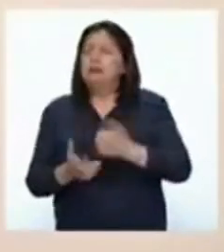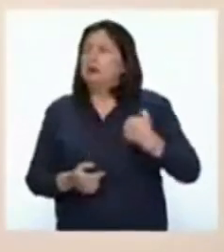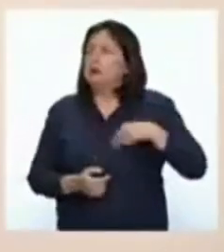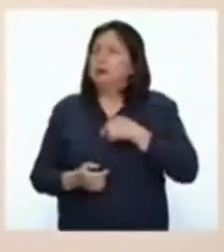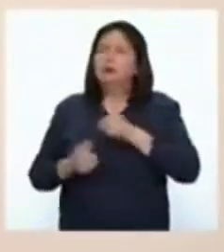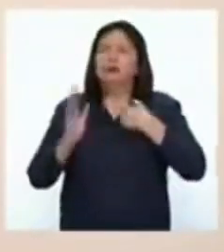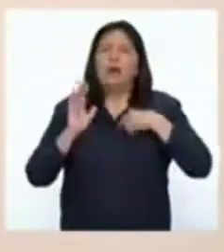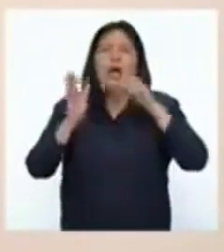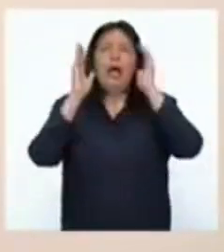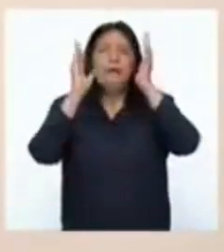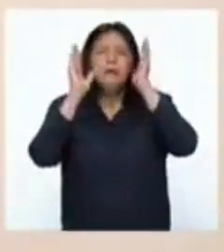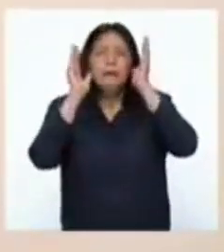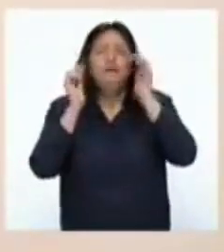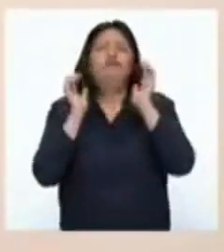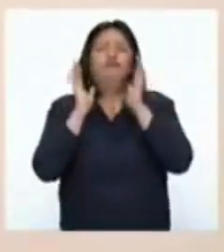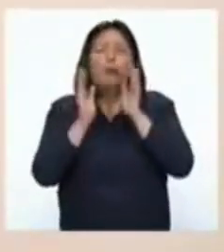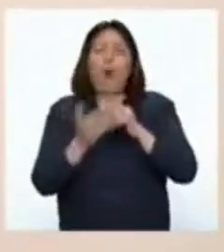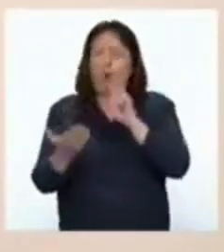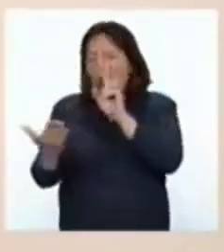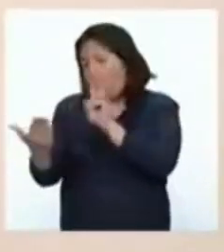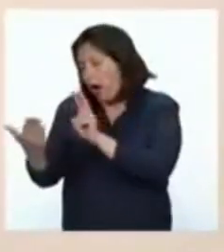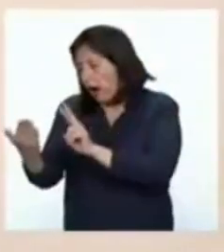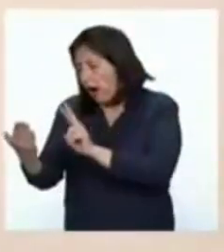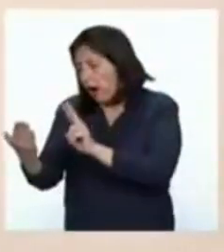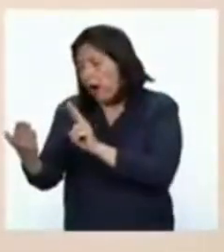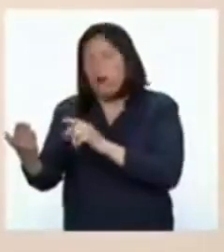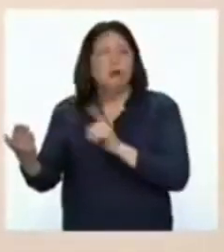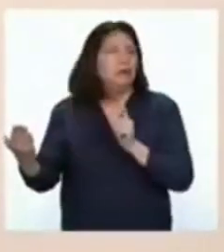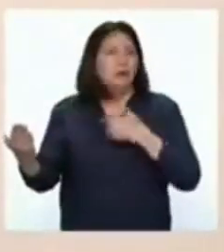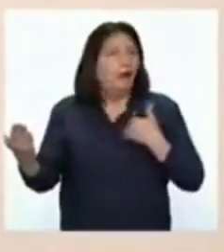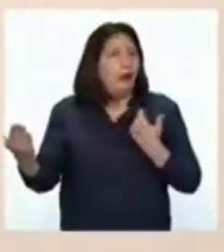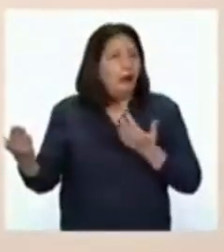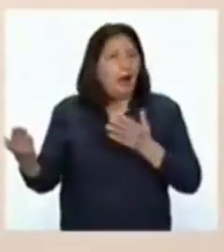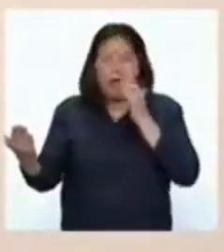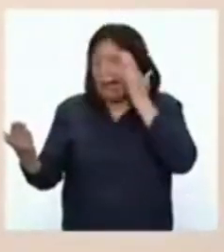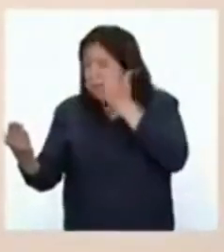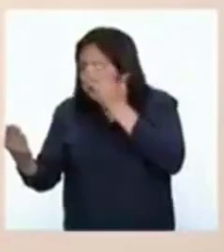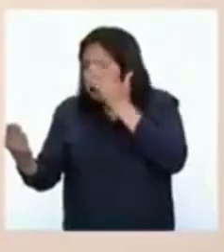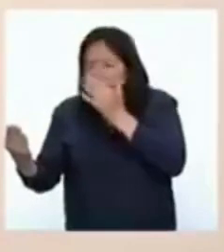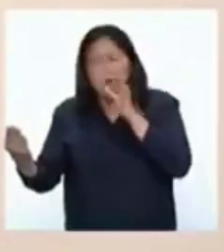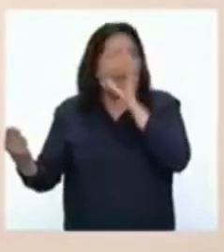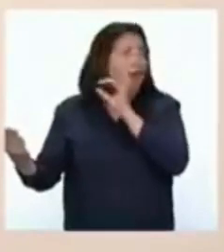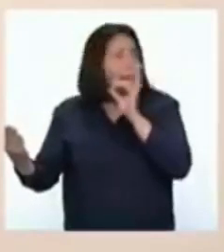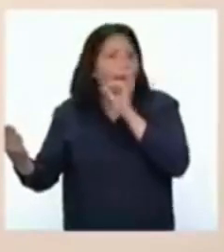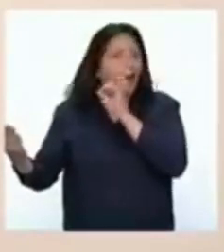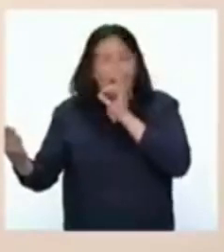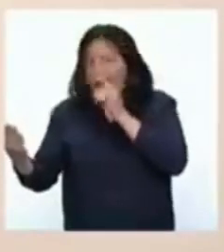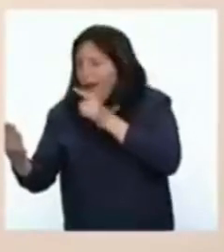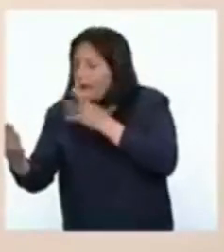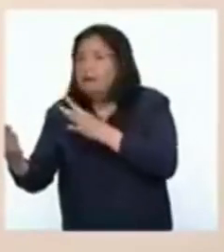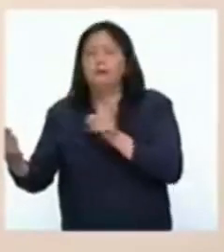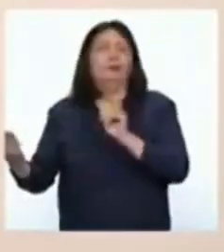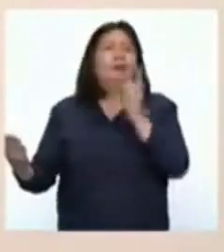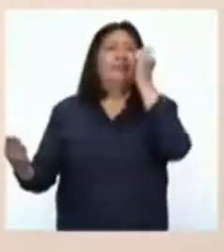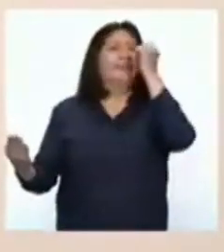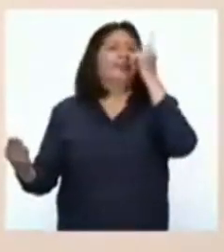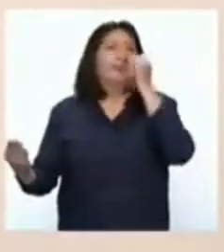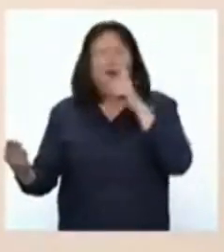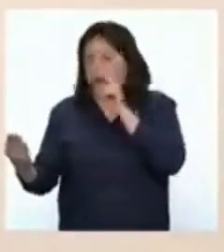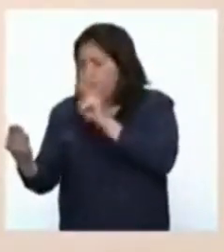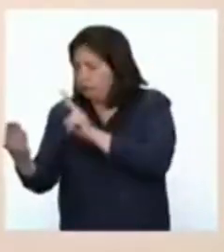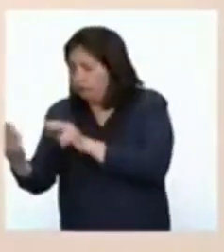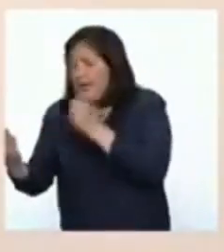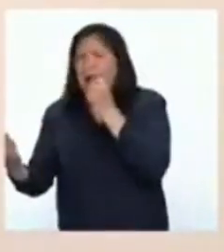atentos a algo o leer no podemos prestar mucha atención y no comprendemos bien lo que